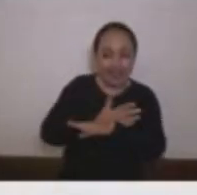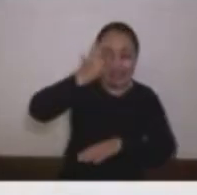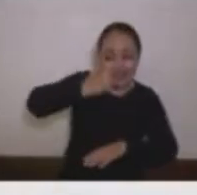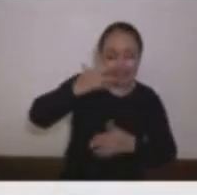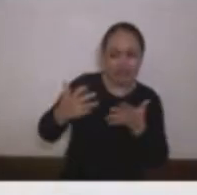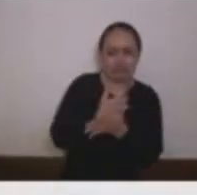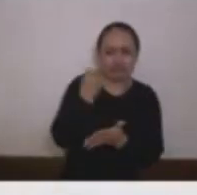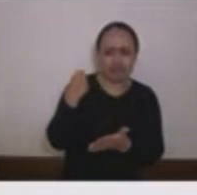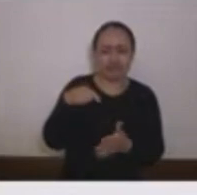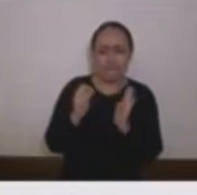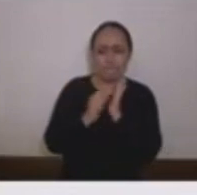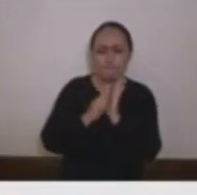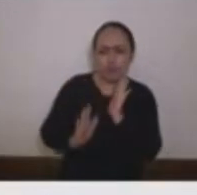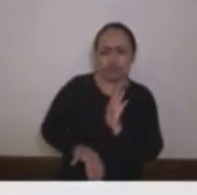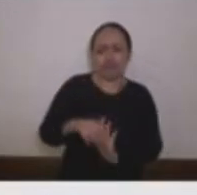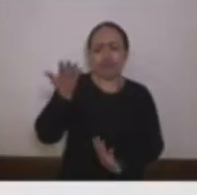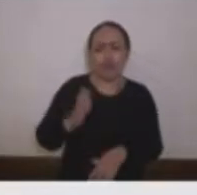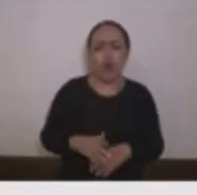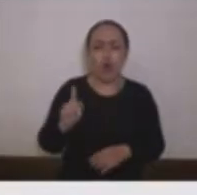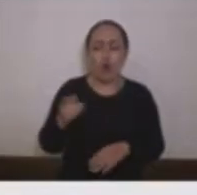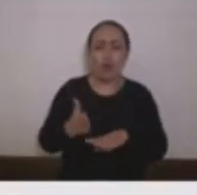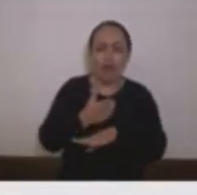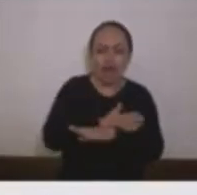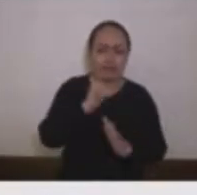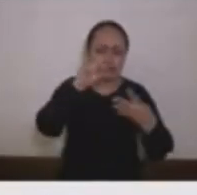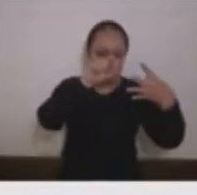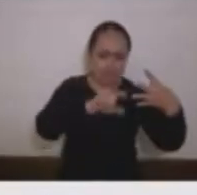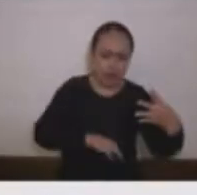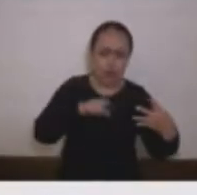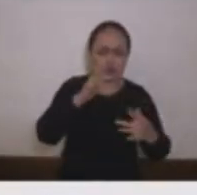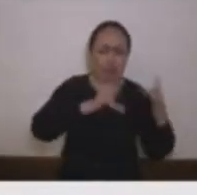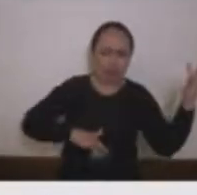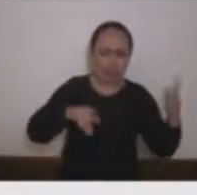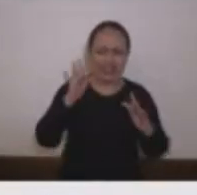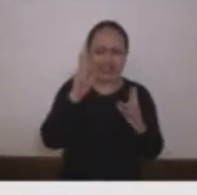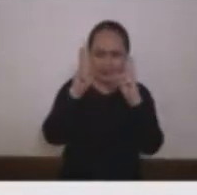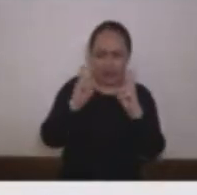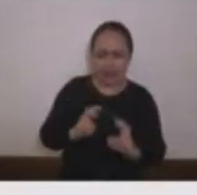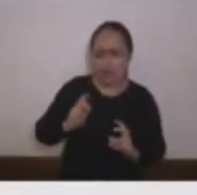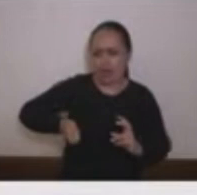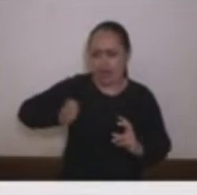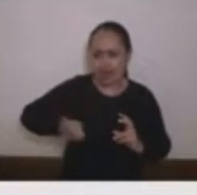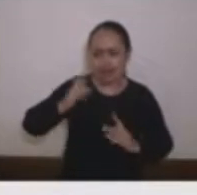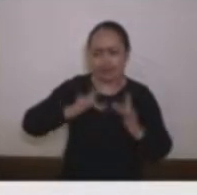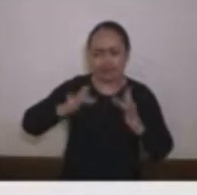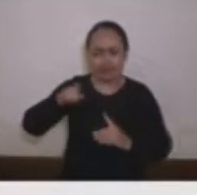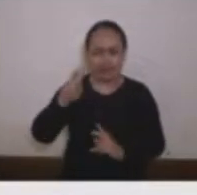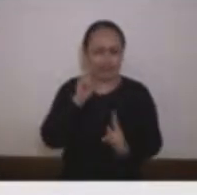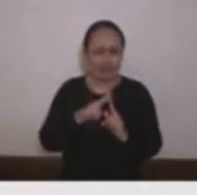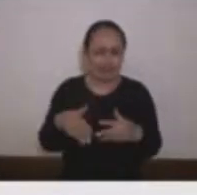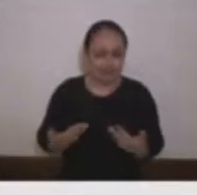tan alta teniendo en cuenta que había preguntas eminentemente relacionadas con el área del derecho por último quiero hacerles una